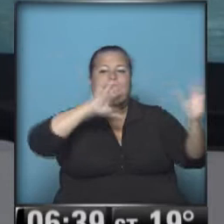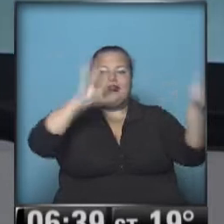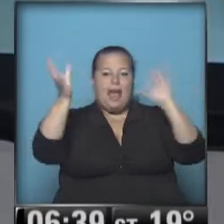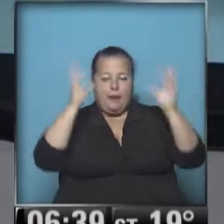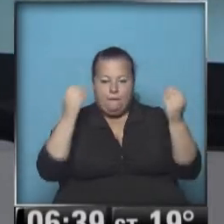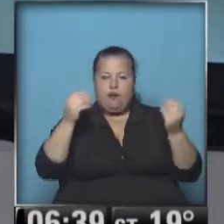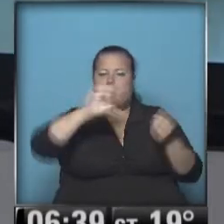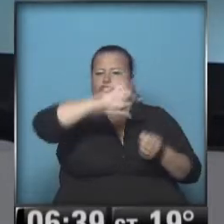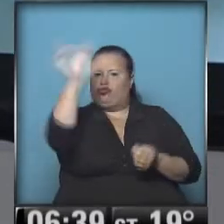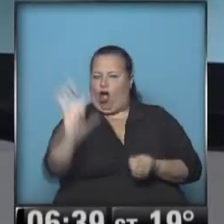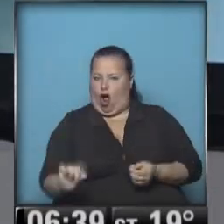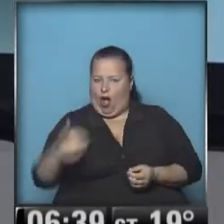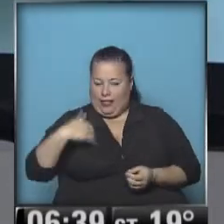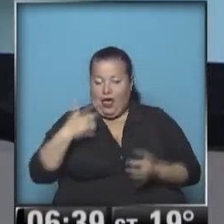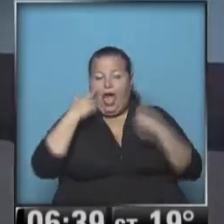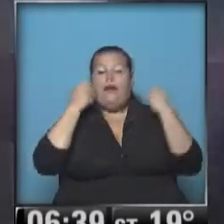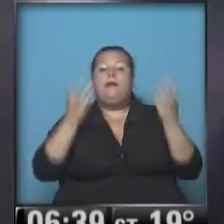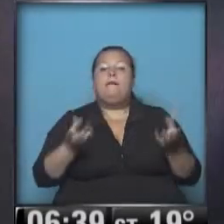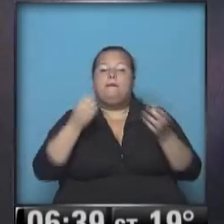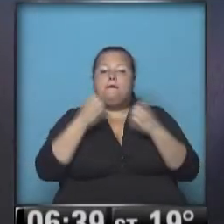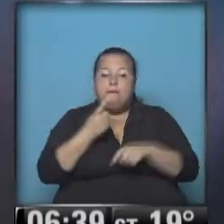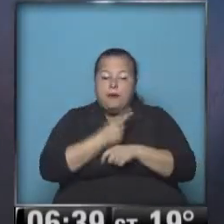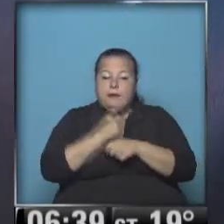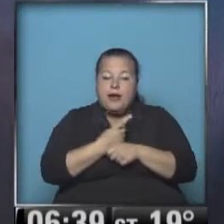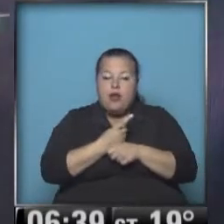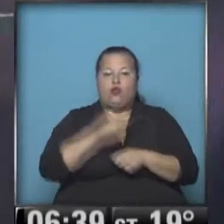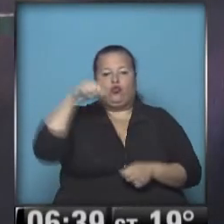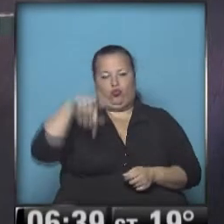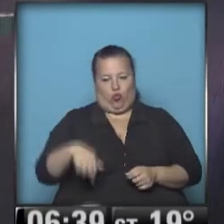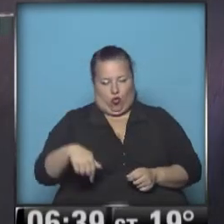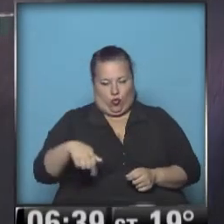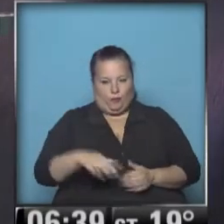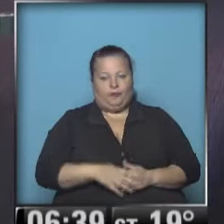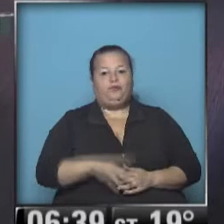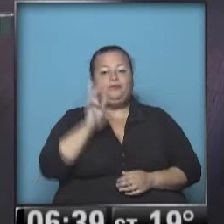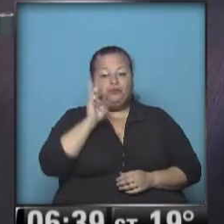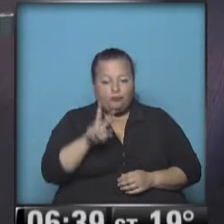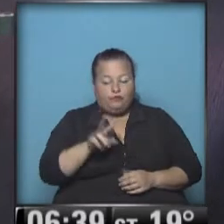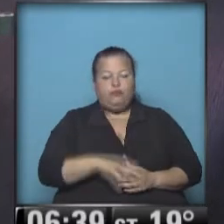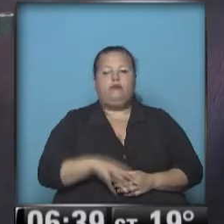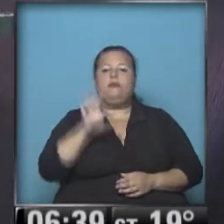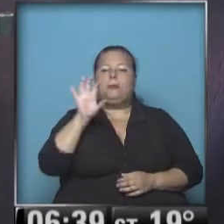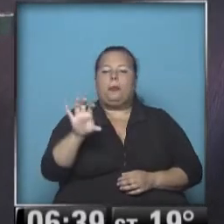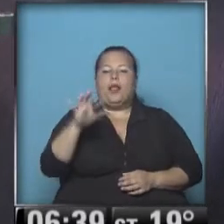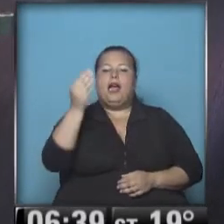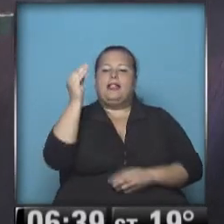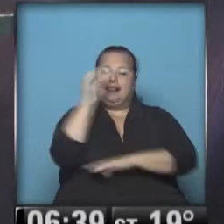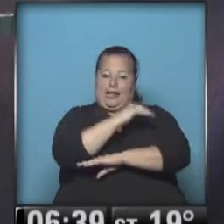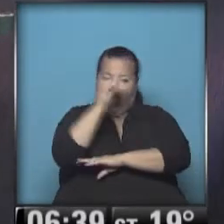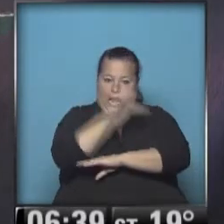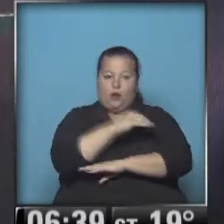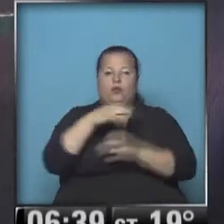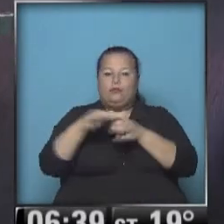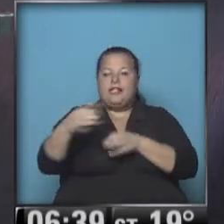del tiempo para todo el país y comenzamos con el sur. Así está la provincia de Santa Cruz, San